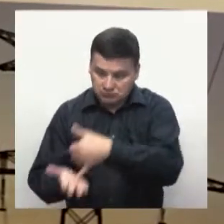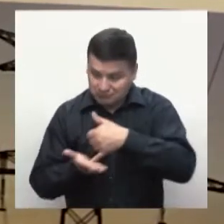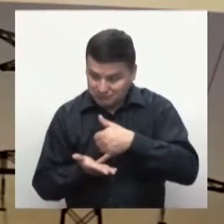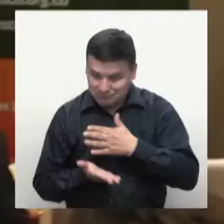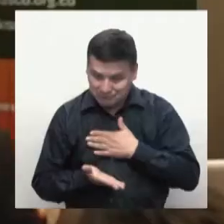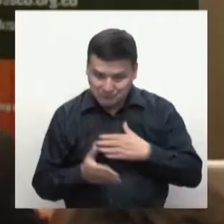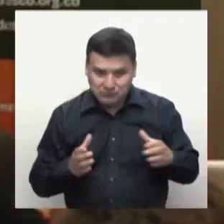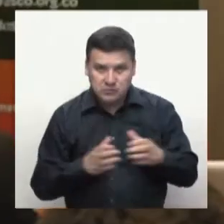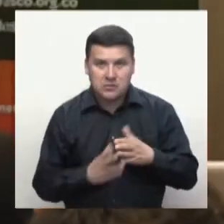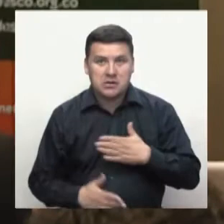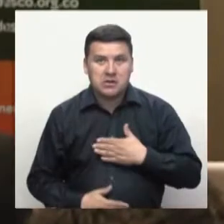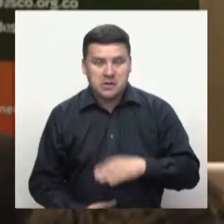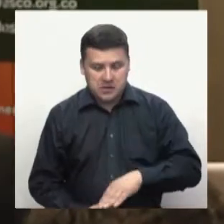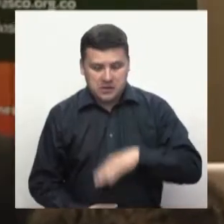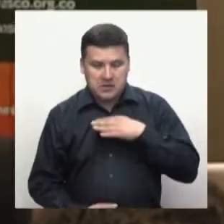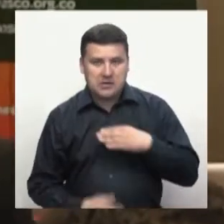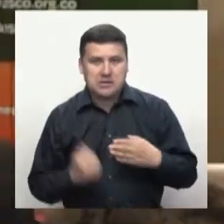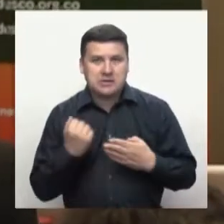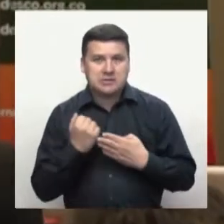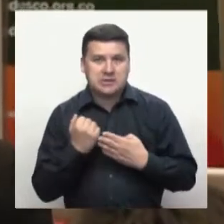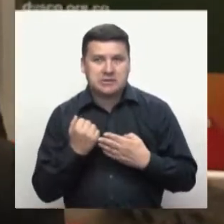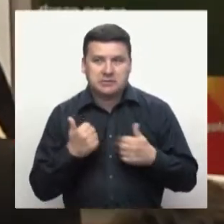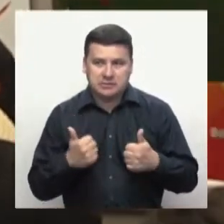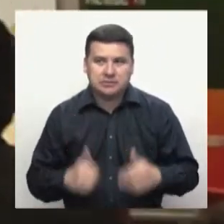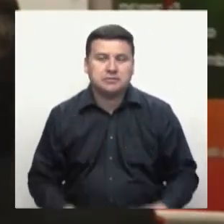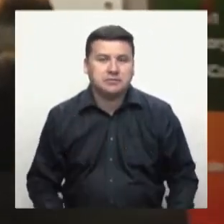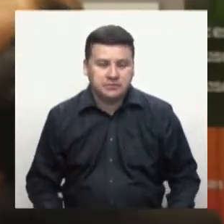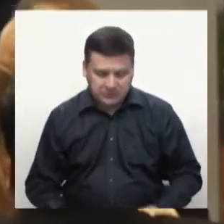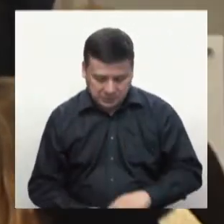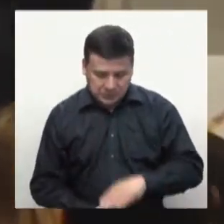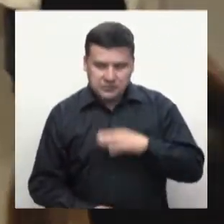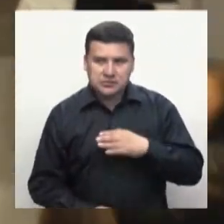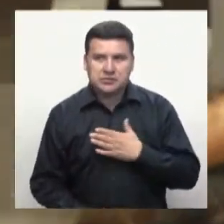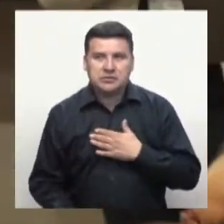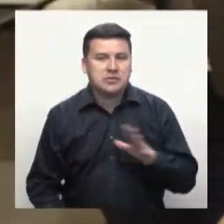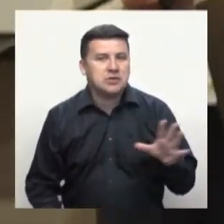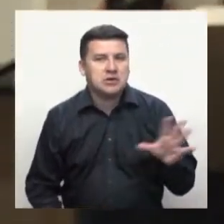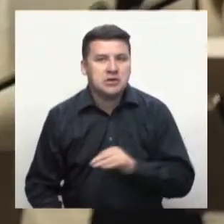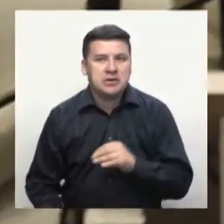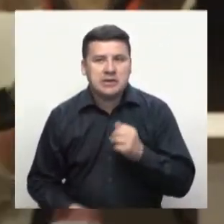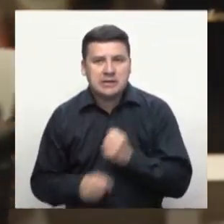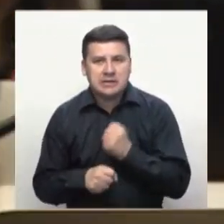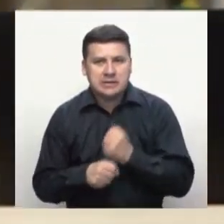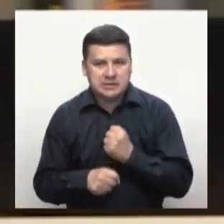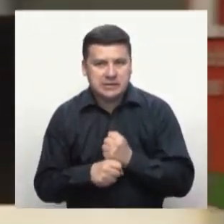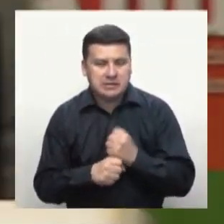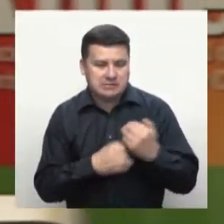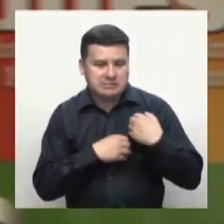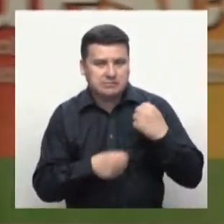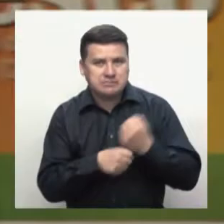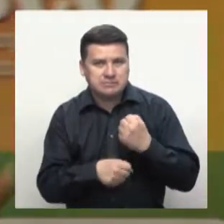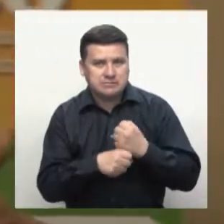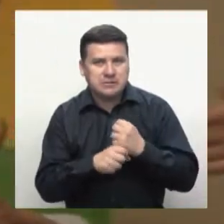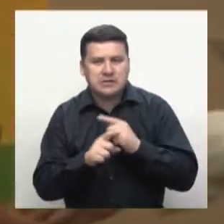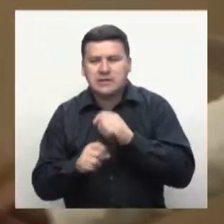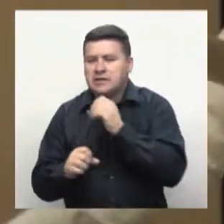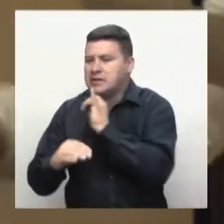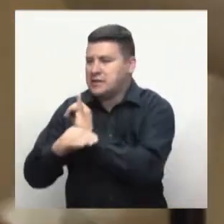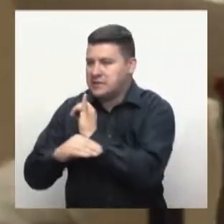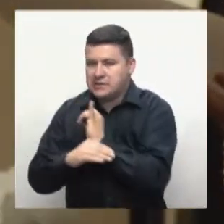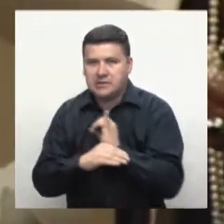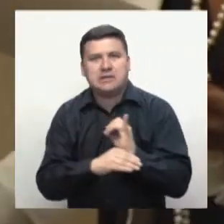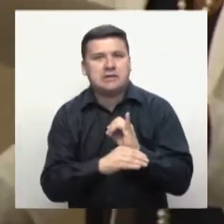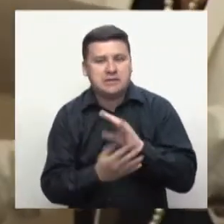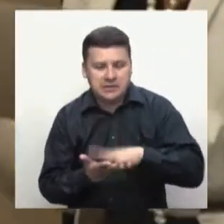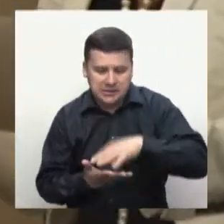grande para el SENA, yo creo que es un orgullo para todos los trabajadores, los funcionarios de la institución, los aprendices de